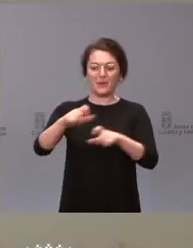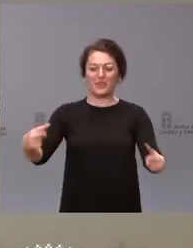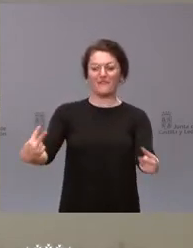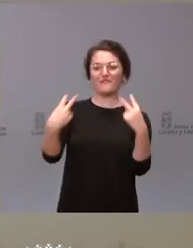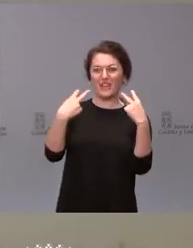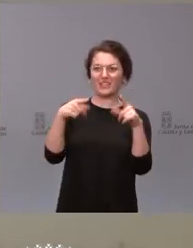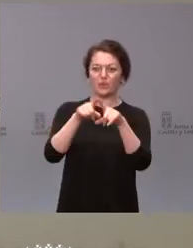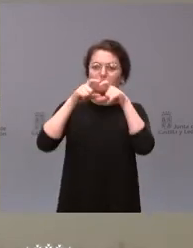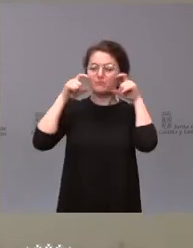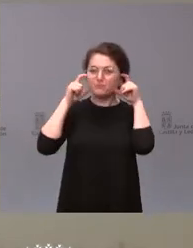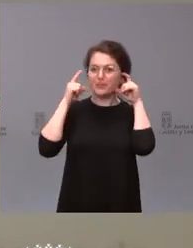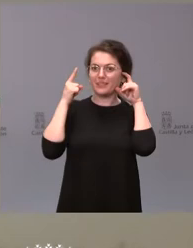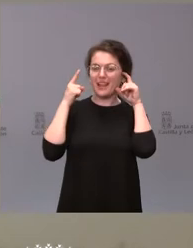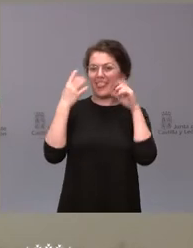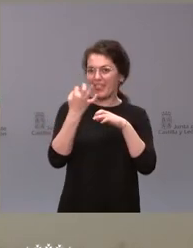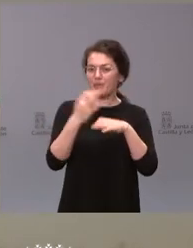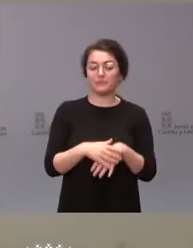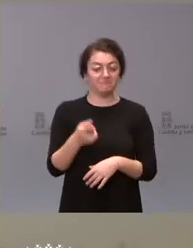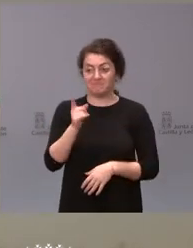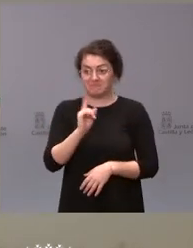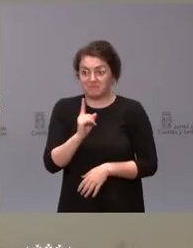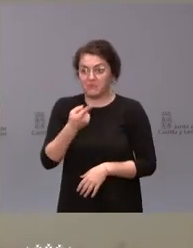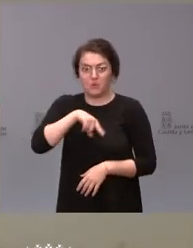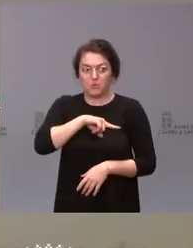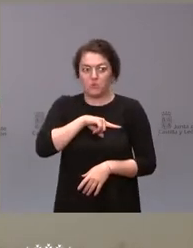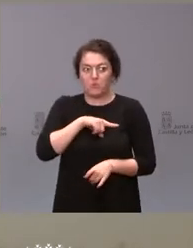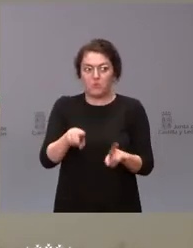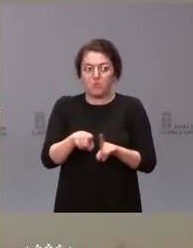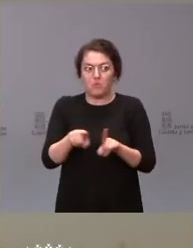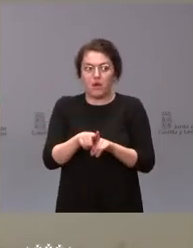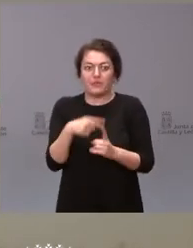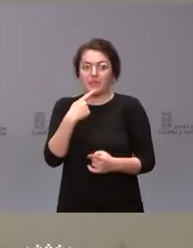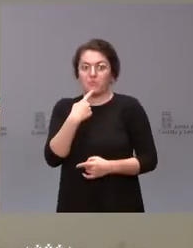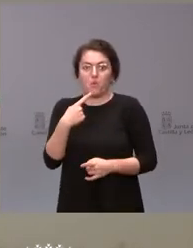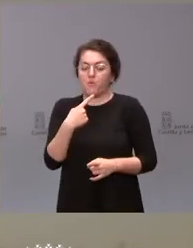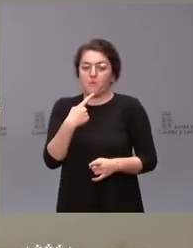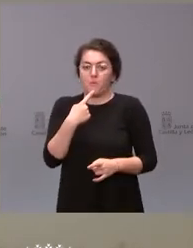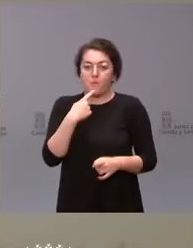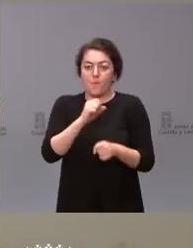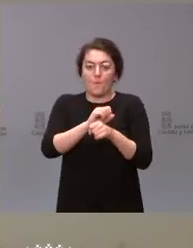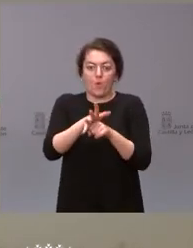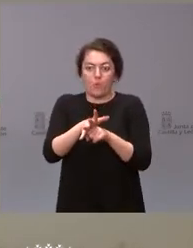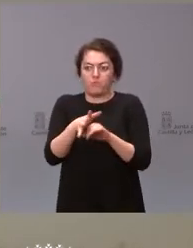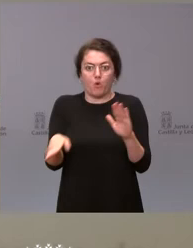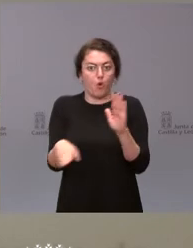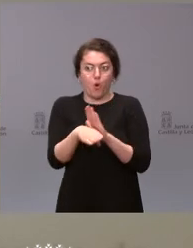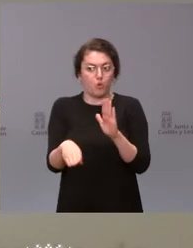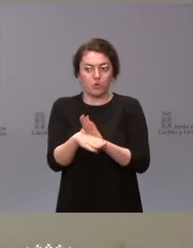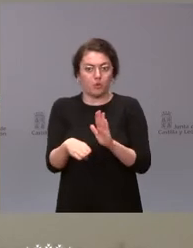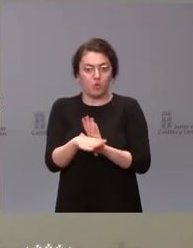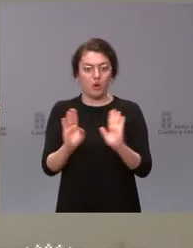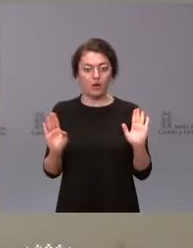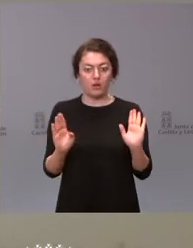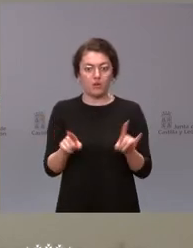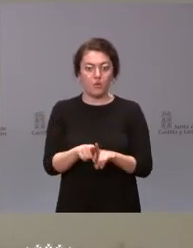No, el mensaje que hemos dado es que lógicamente somos conscientes de que el virus sigue entre nosotros y el mensaje